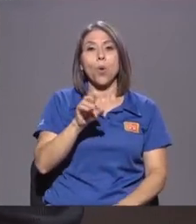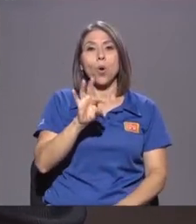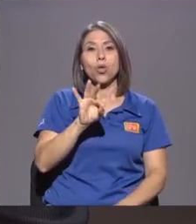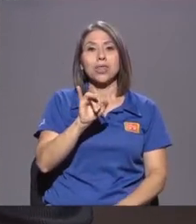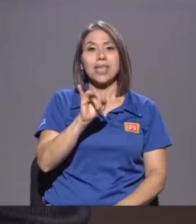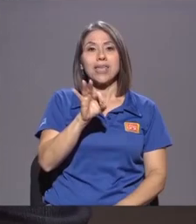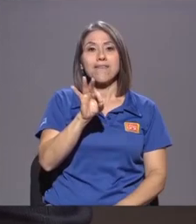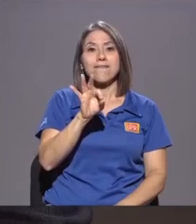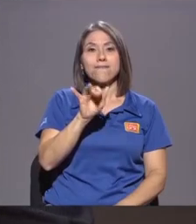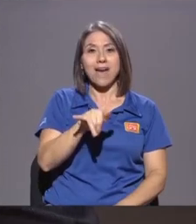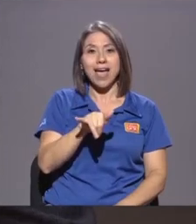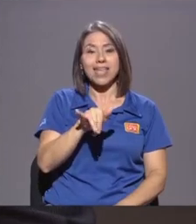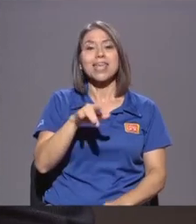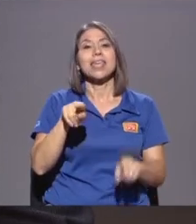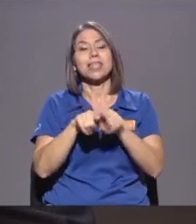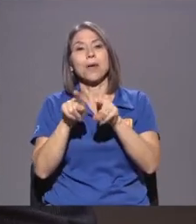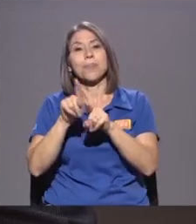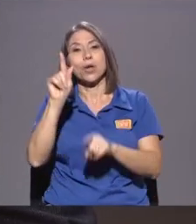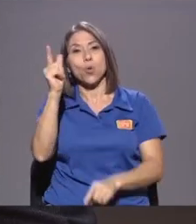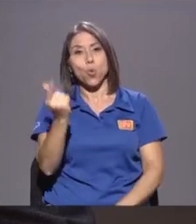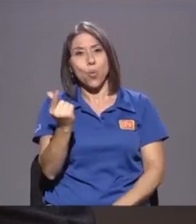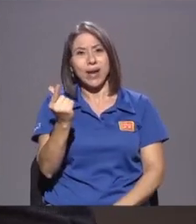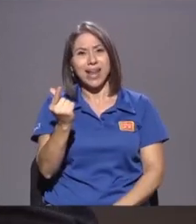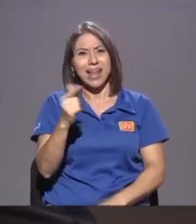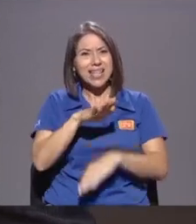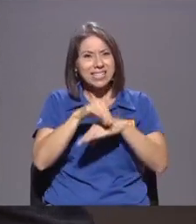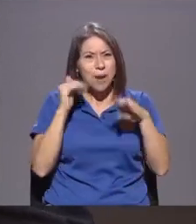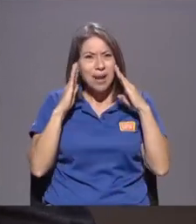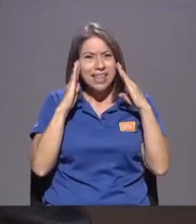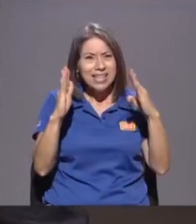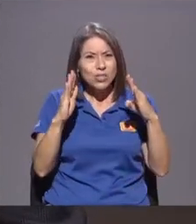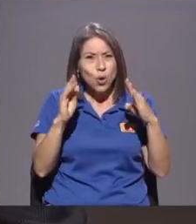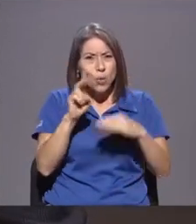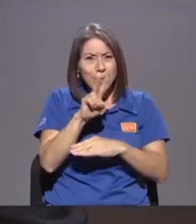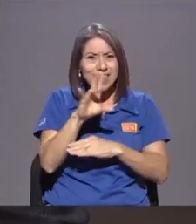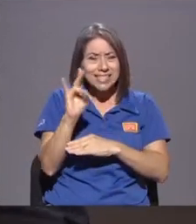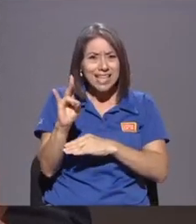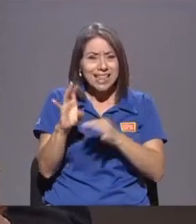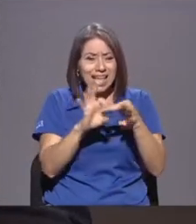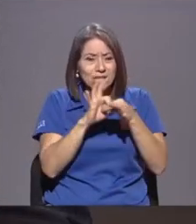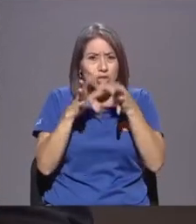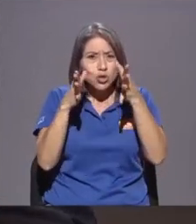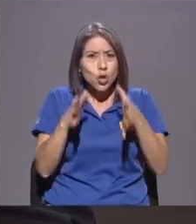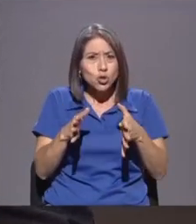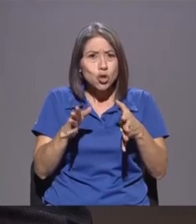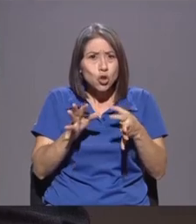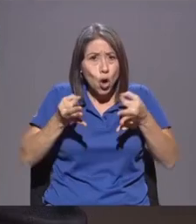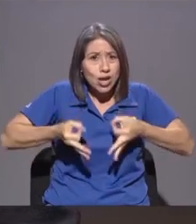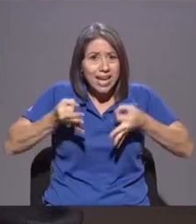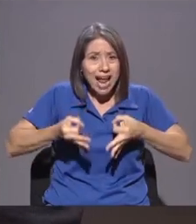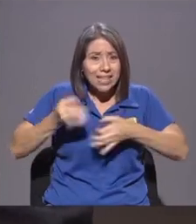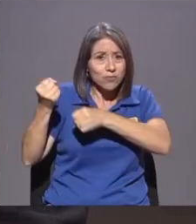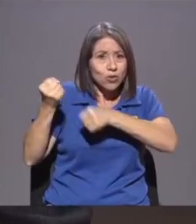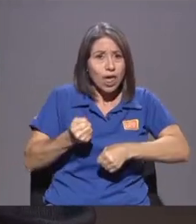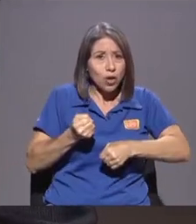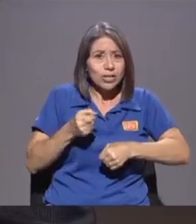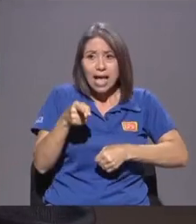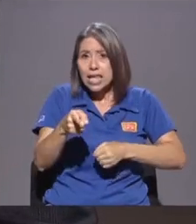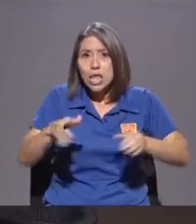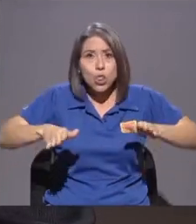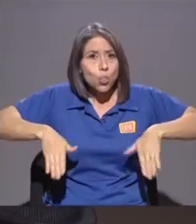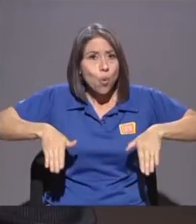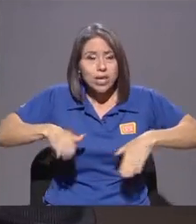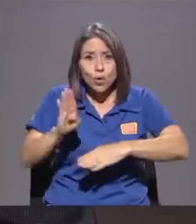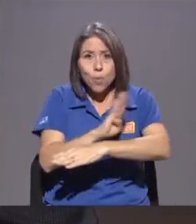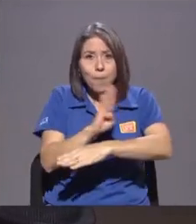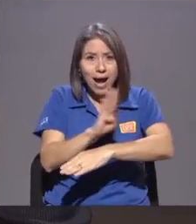Sobre los 27 Socios originales Fundadores Que no hay ningún banco Y ahora vamos a ver por qué ¿A qué se